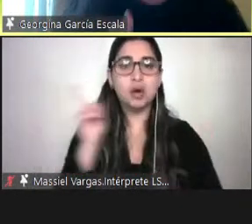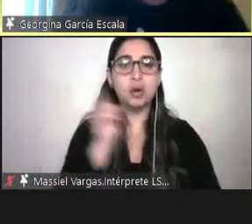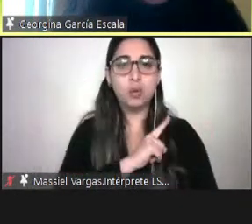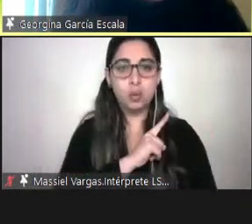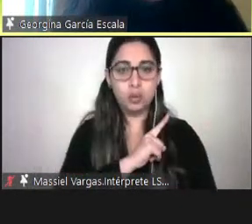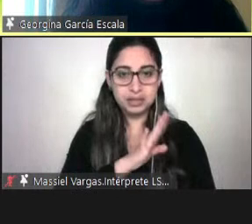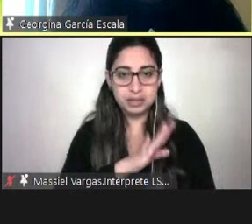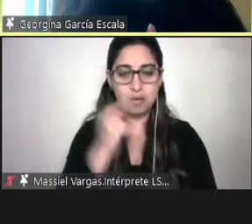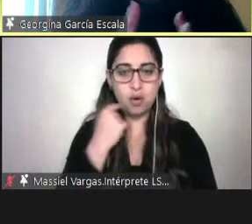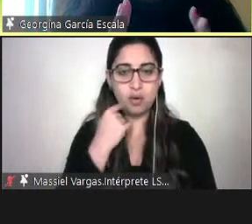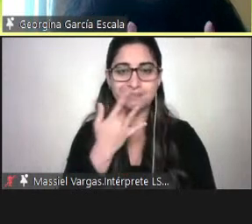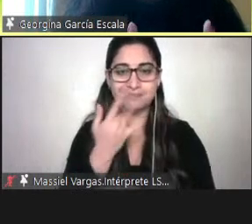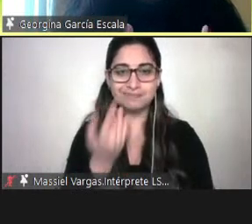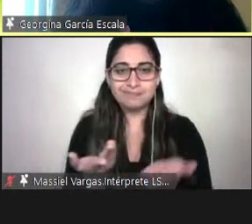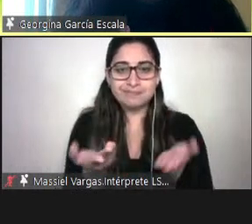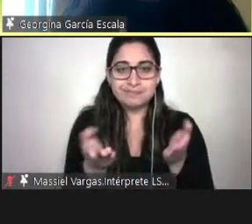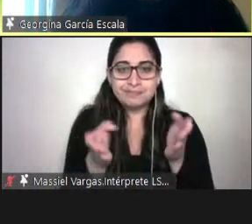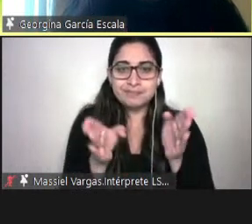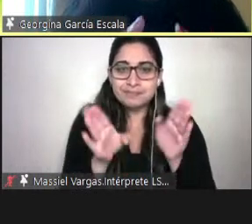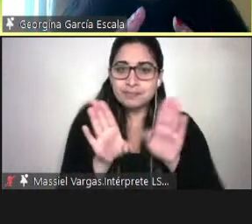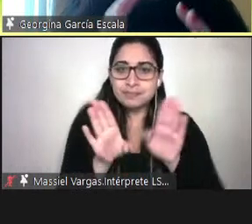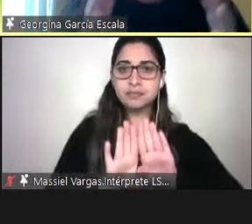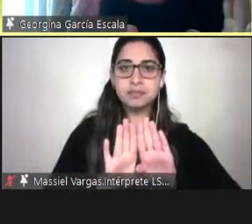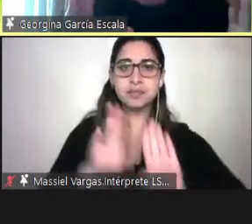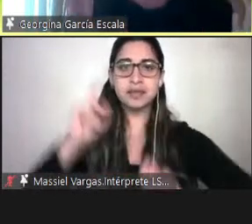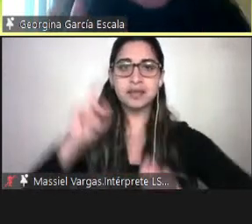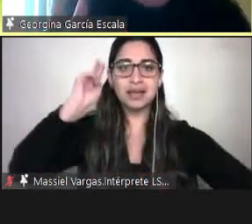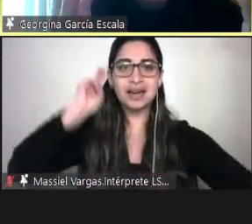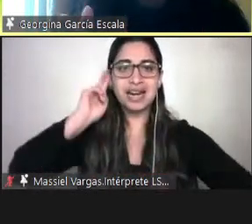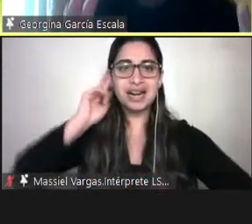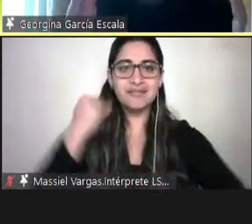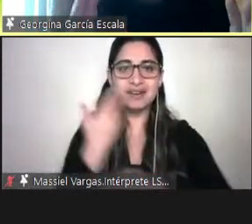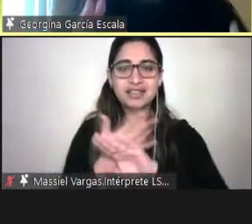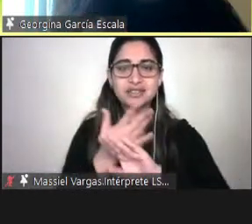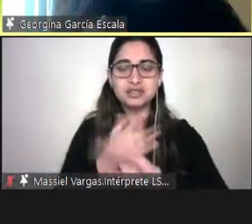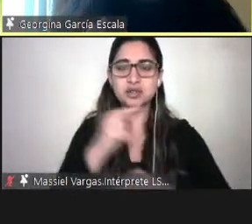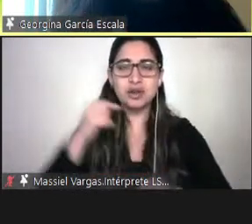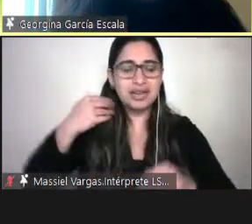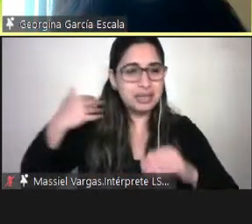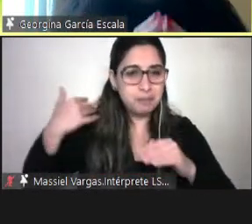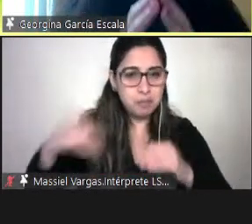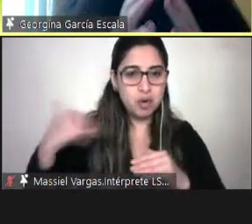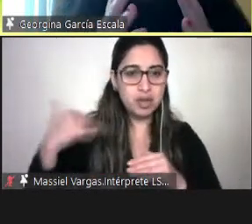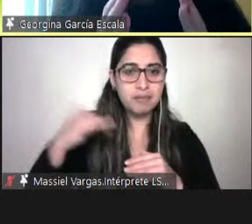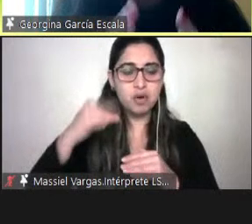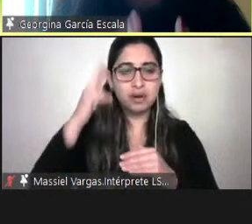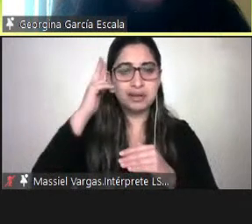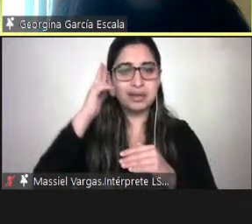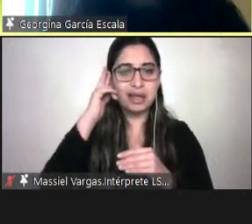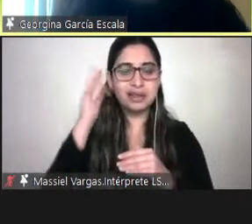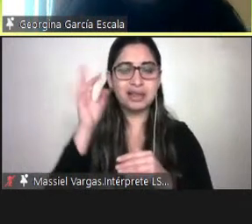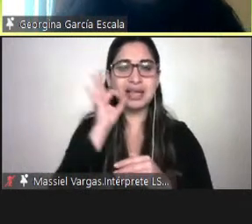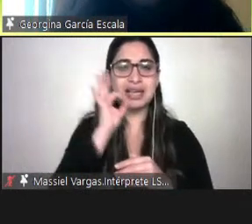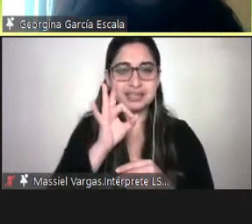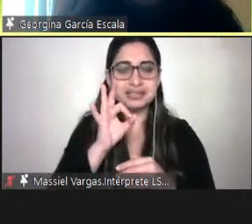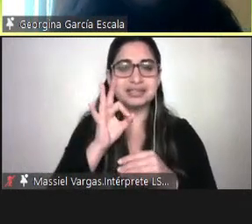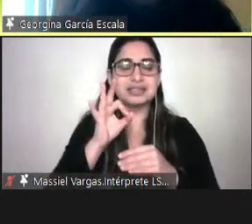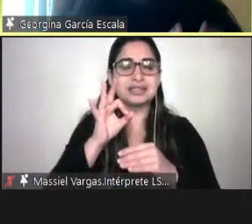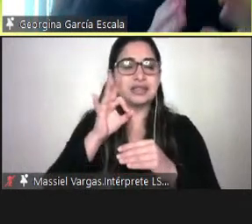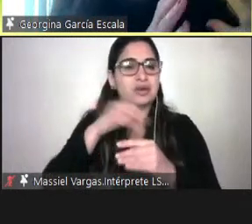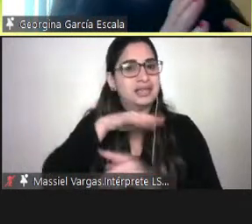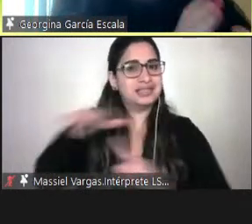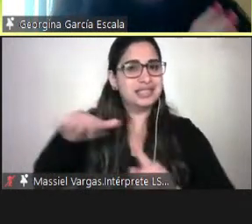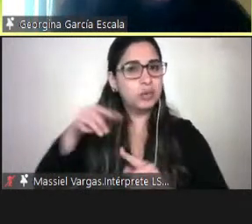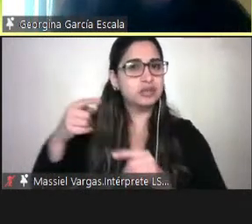quiero cerrar esta reflexión que es tremendamente importante entonces el momento histórico que vive nuestro